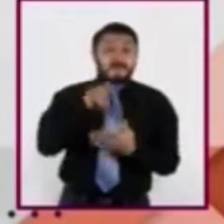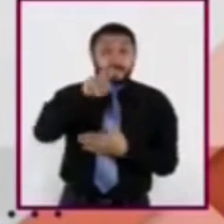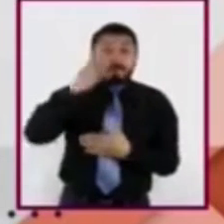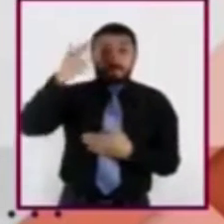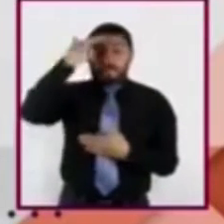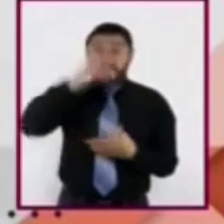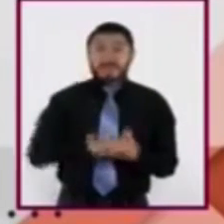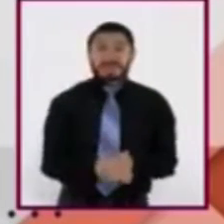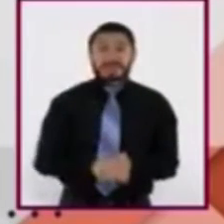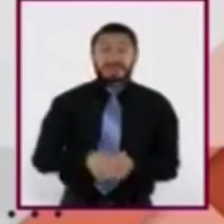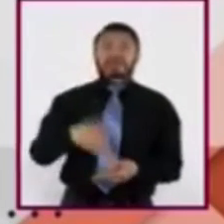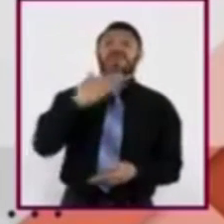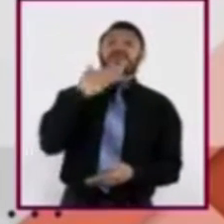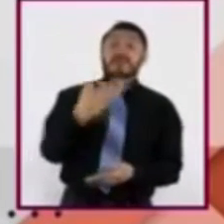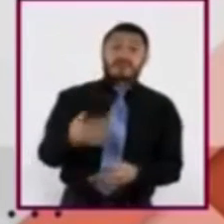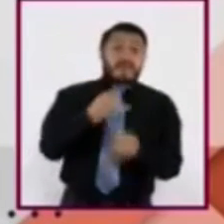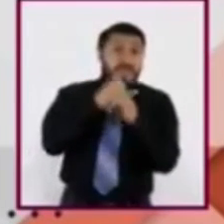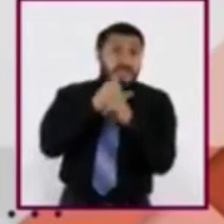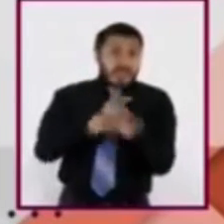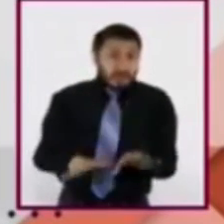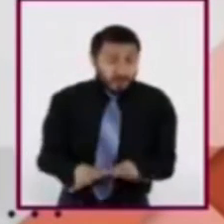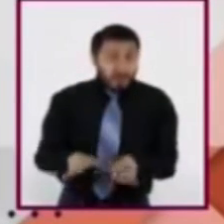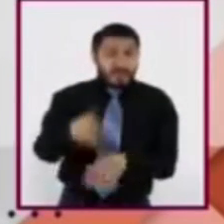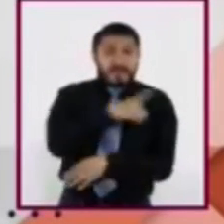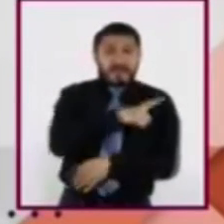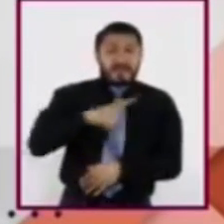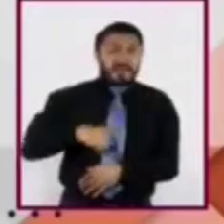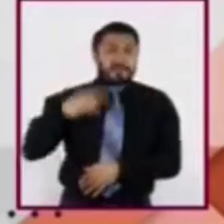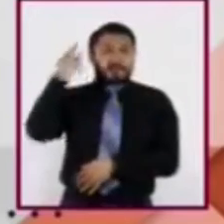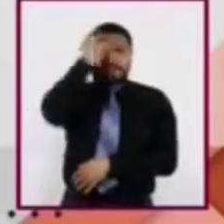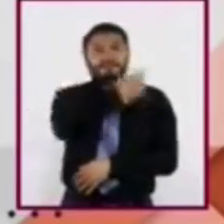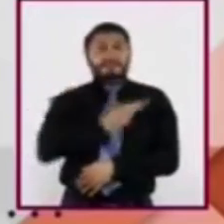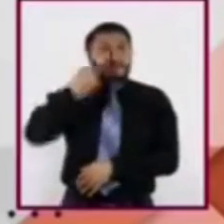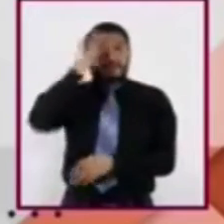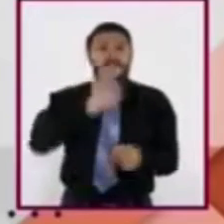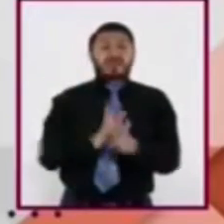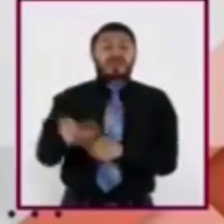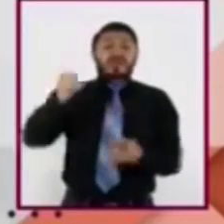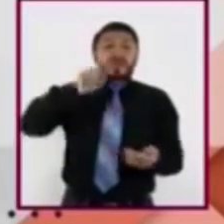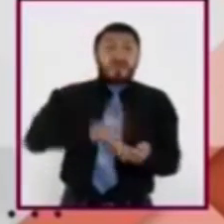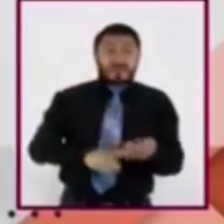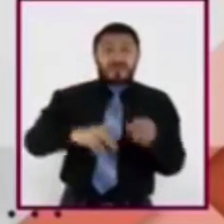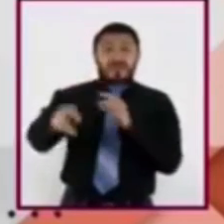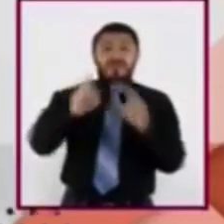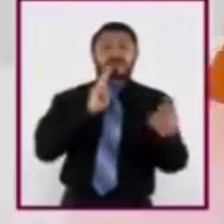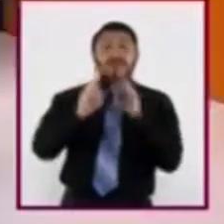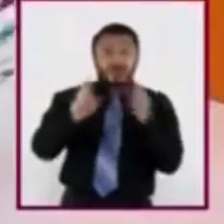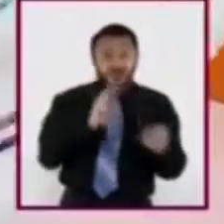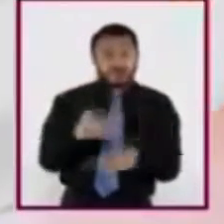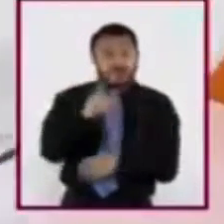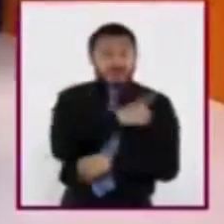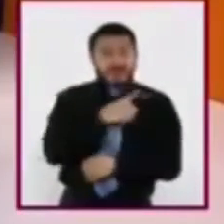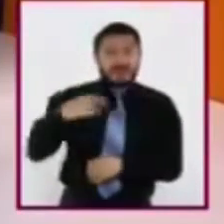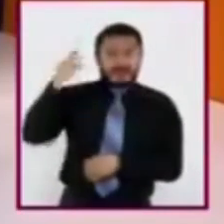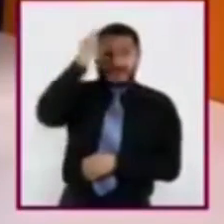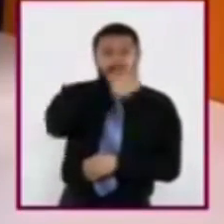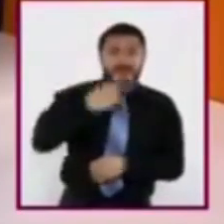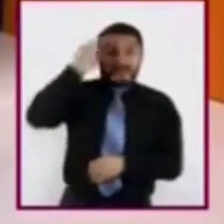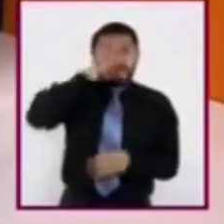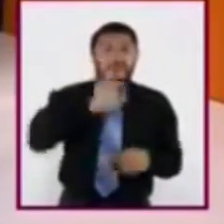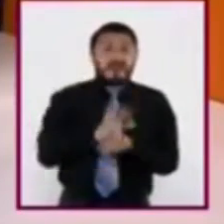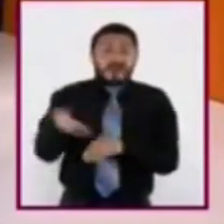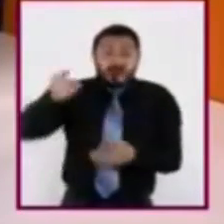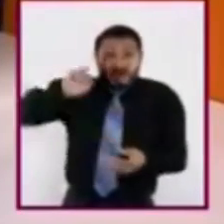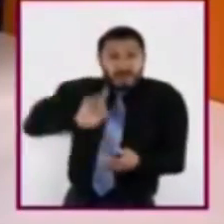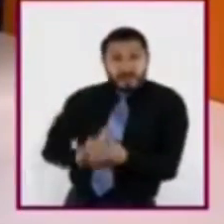para estar bien informados, además de evaluar el contenido de las noticias, es necesario revisar las fuentes informativas